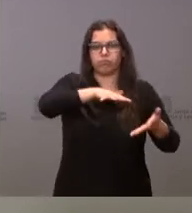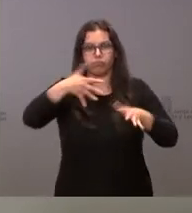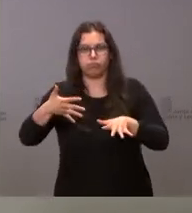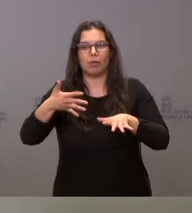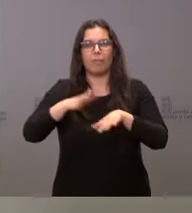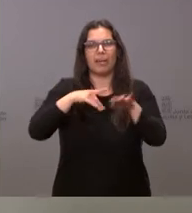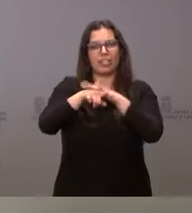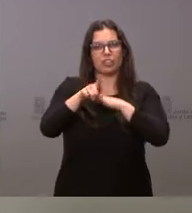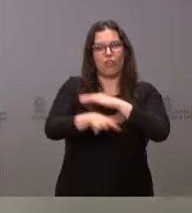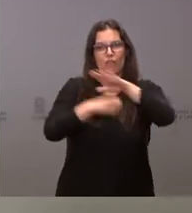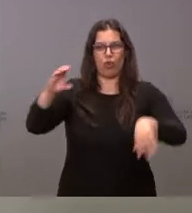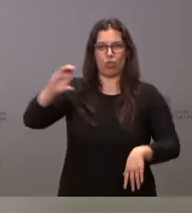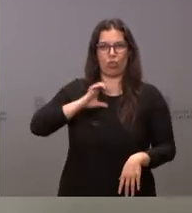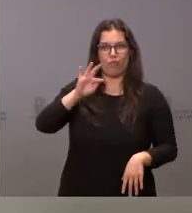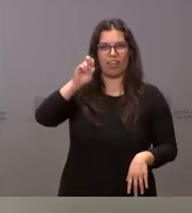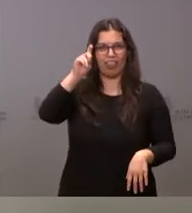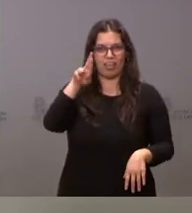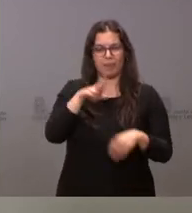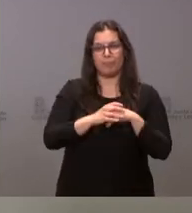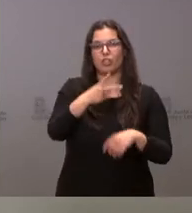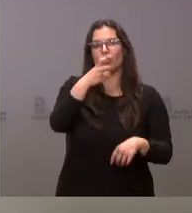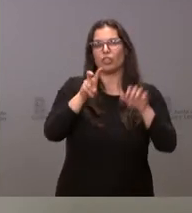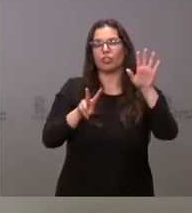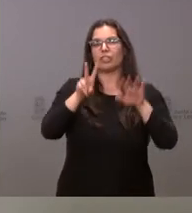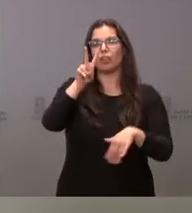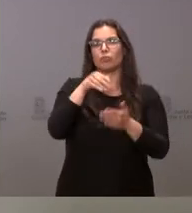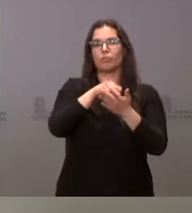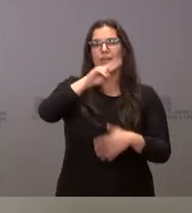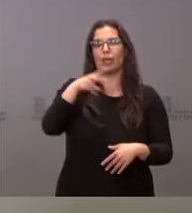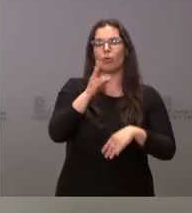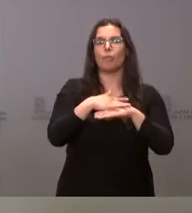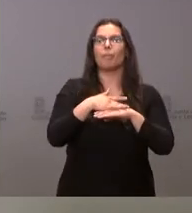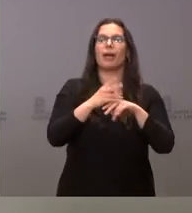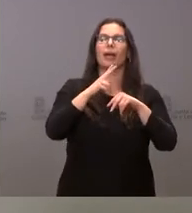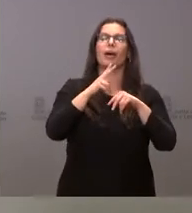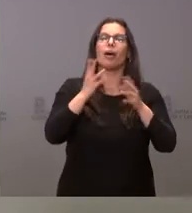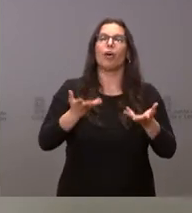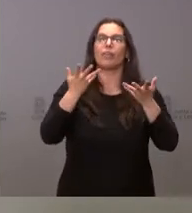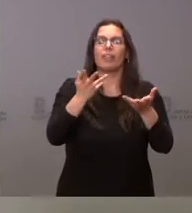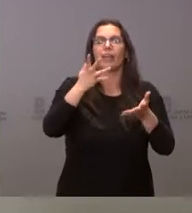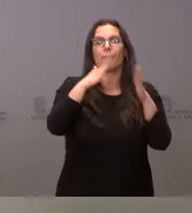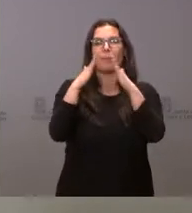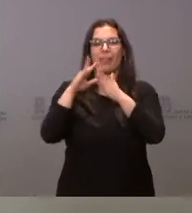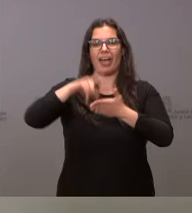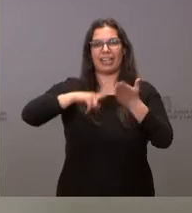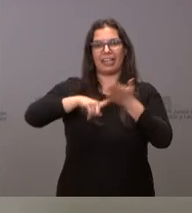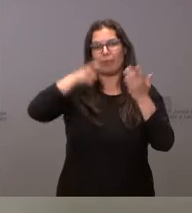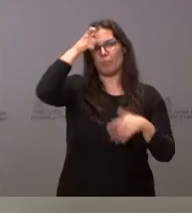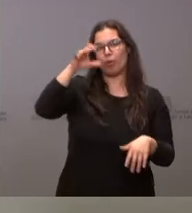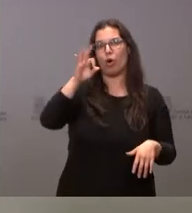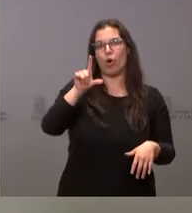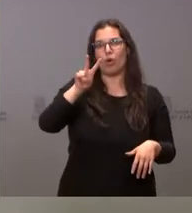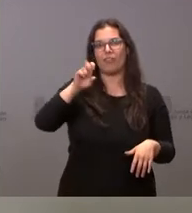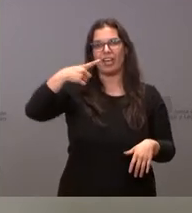estos fondos. 262.000 euros para la promoción de 12 viviendas para alquiler en Ólvega. Esta es una localidad